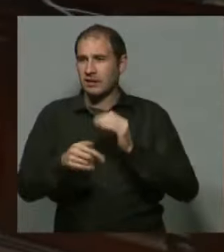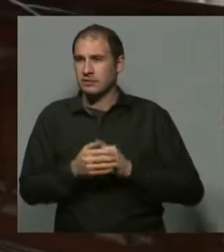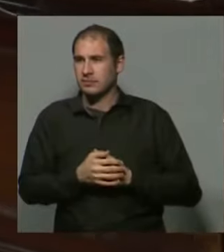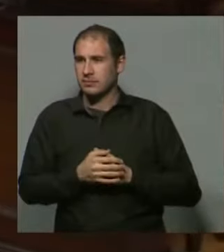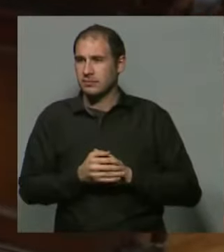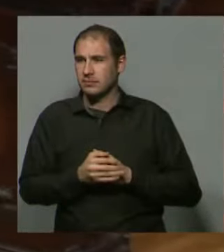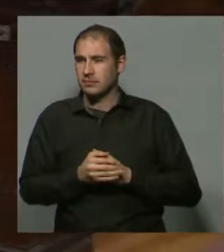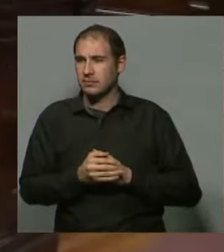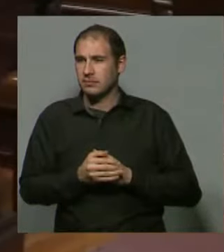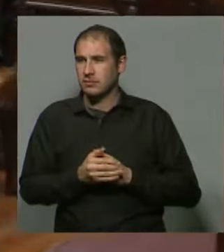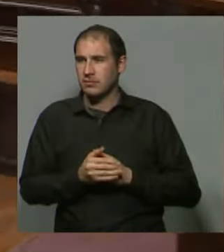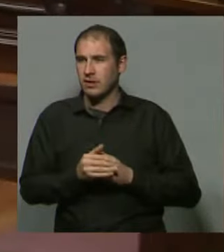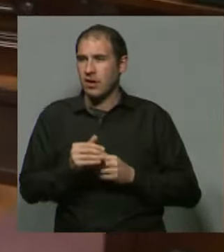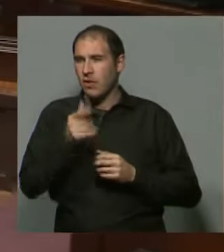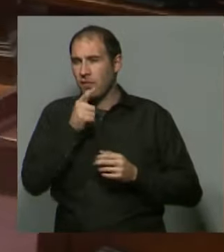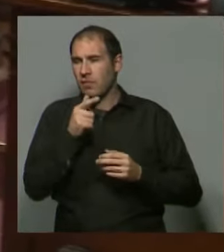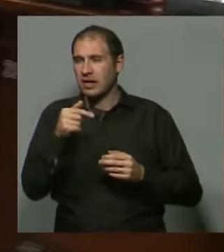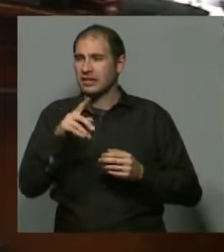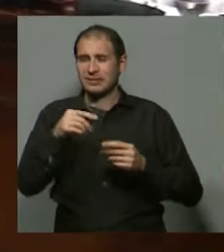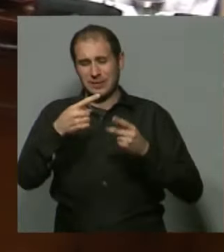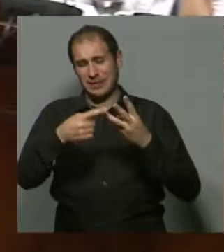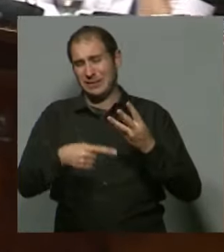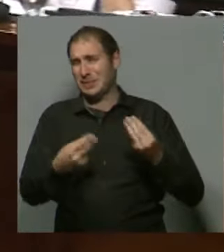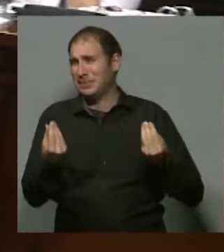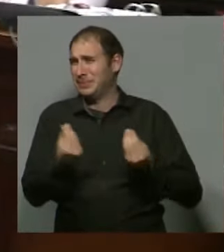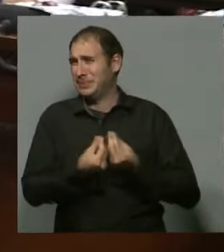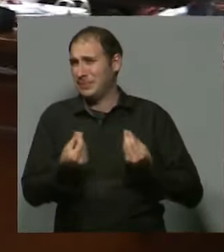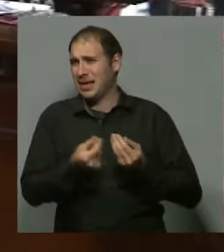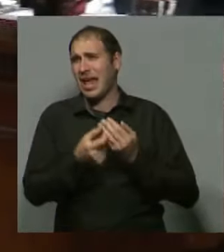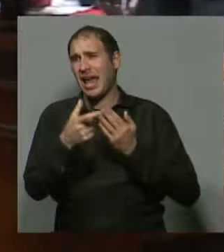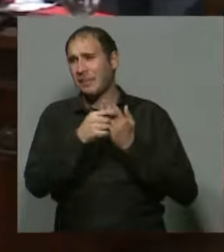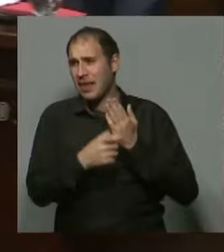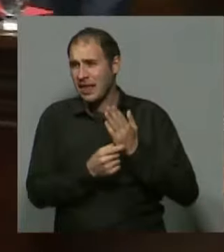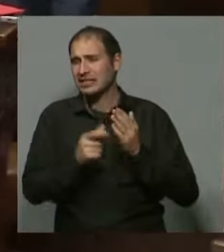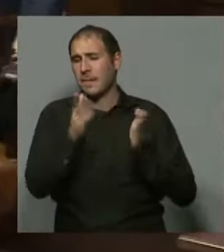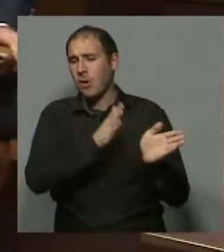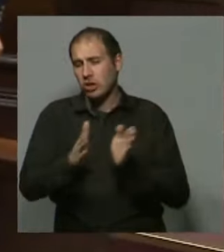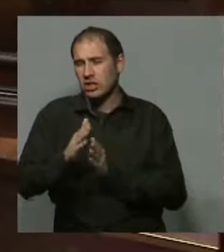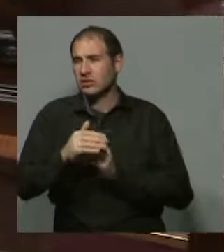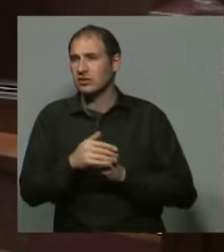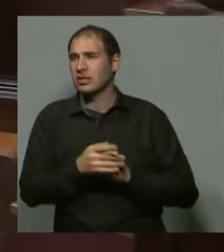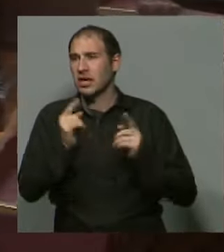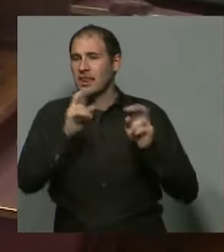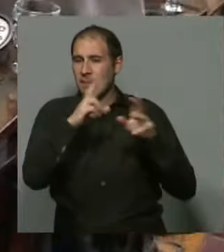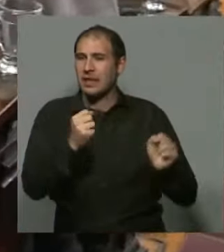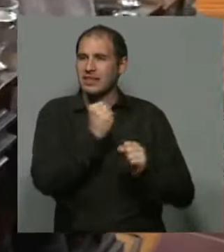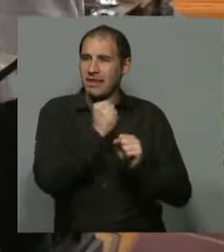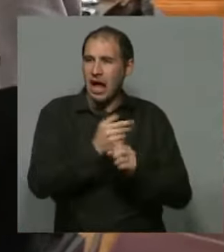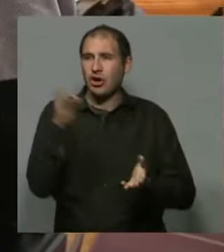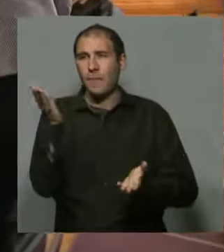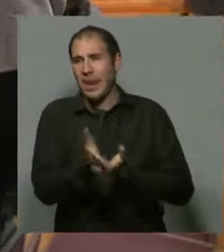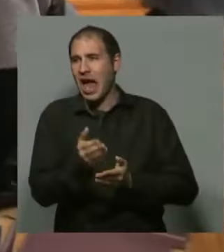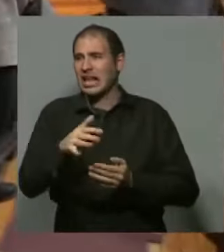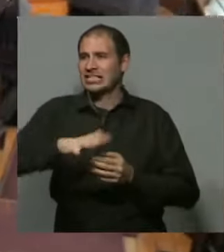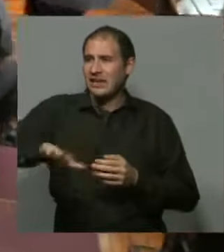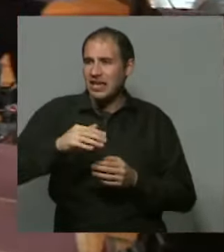desactivar la cantidad de expedientes y de procesos que se dan, tanto en lo laboral, en lo penal, en